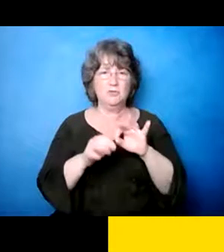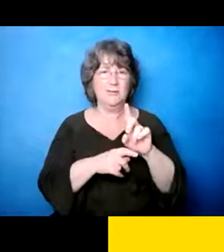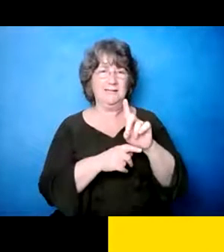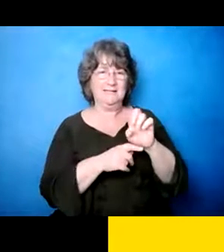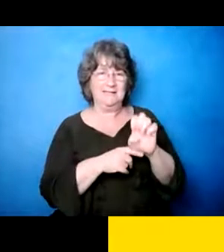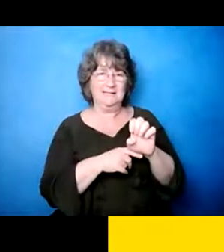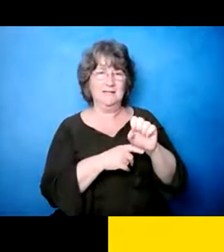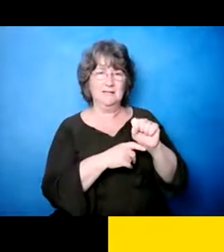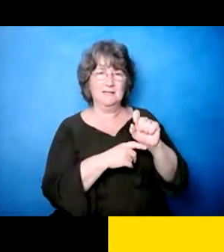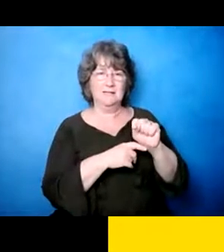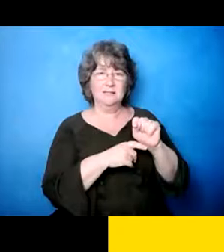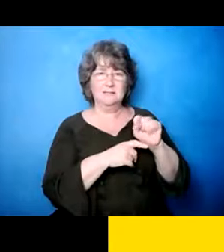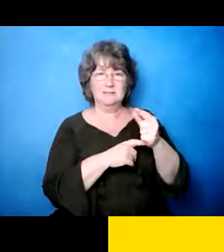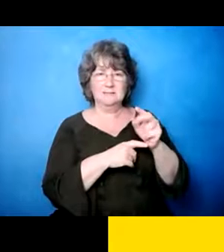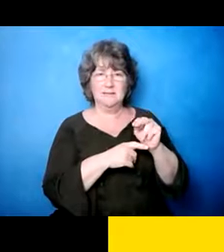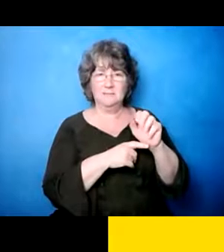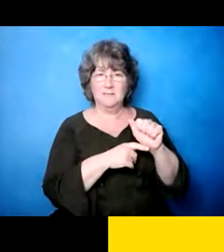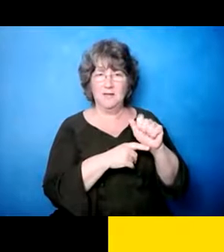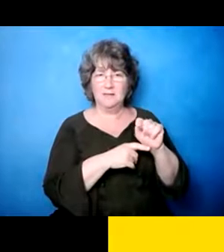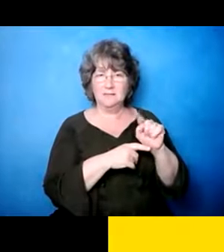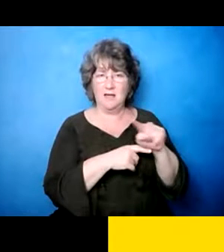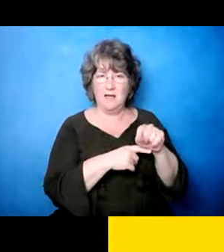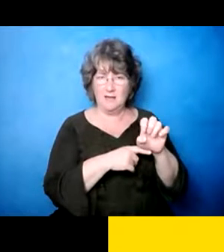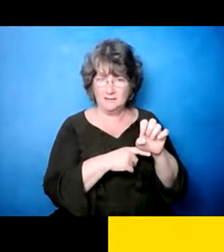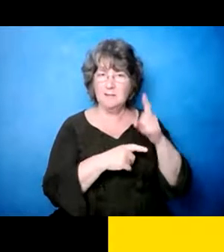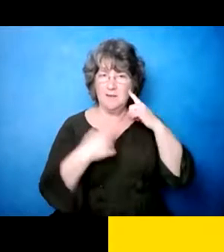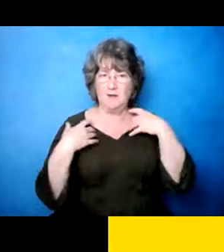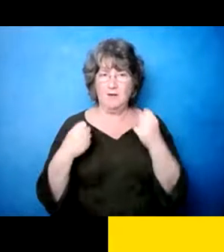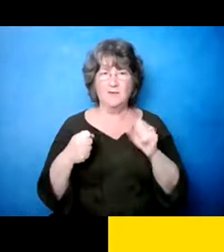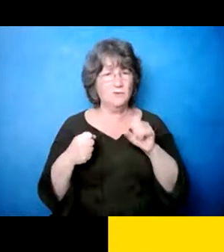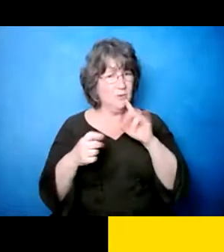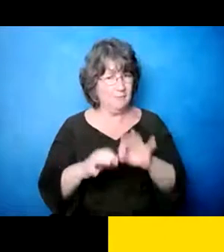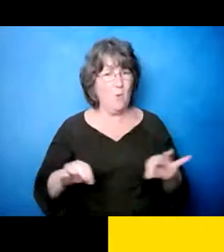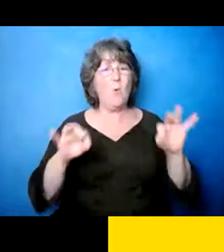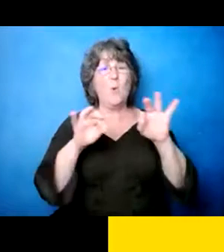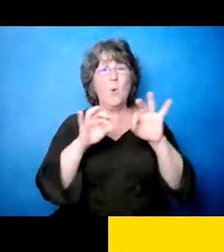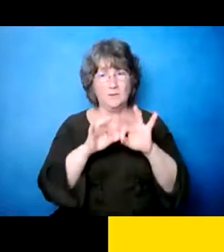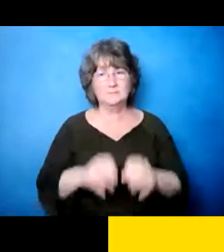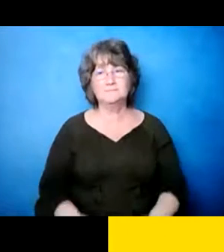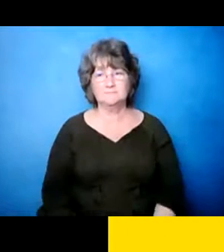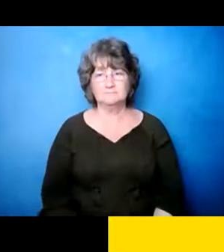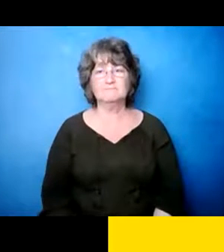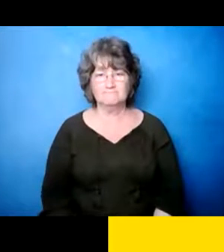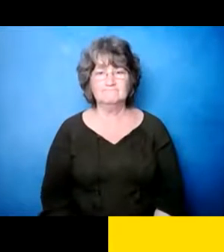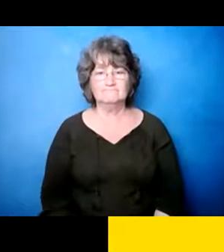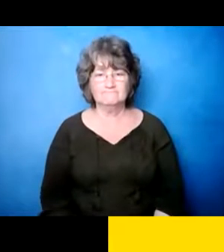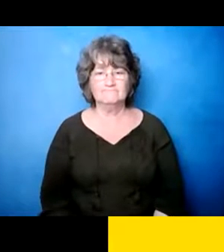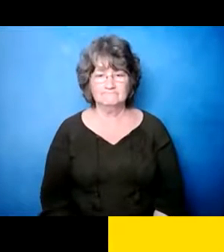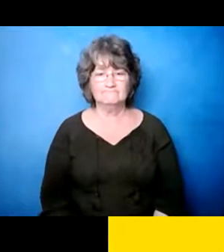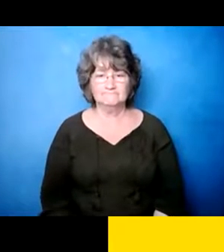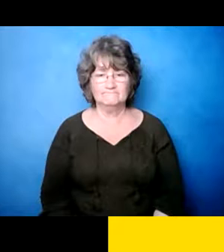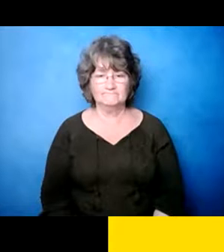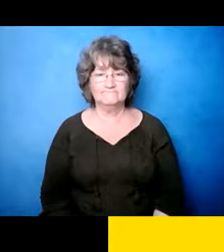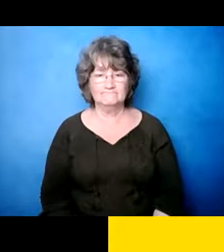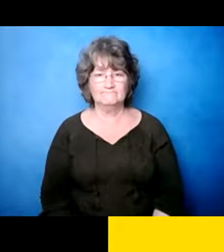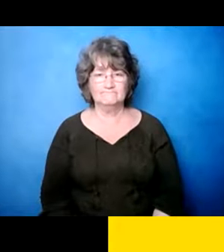quitarle la, estigma, eh, de, es el problema de salud mental. Y, y, cosas que, y el problema de salud mental es algo que nosotros